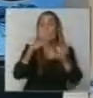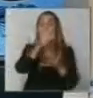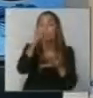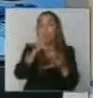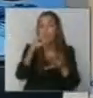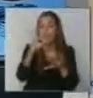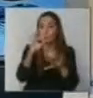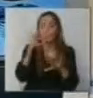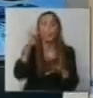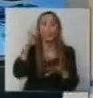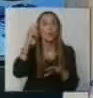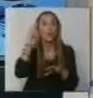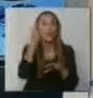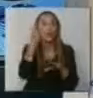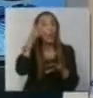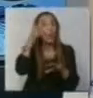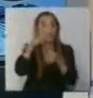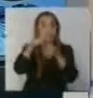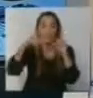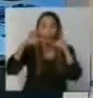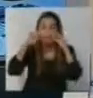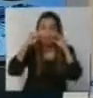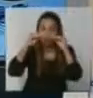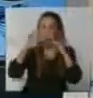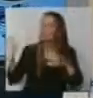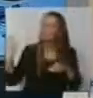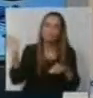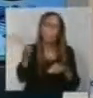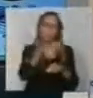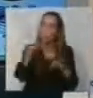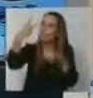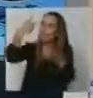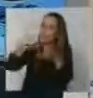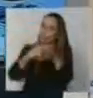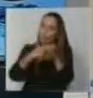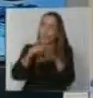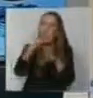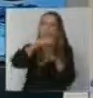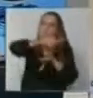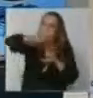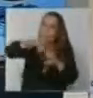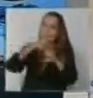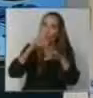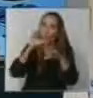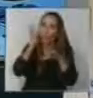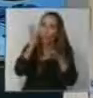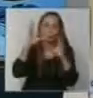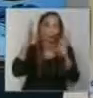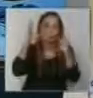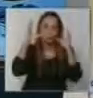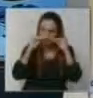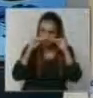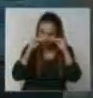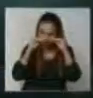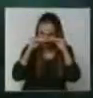este año 2014 es convocar a todos para la ley del apagón. La Hora del Planeta es una iniciativa para